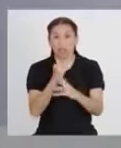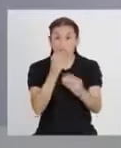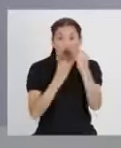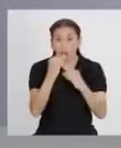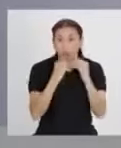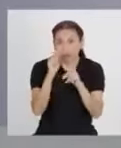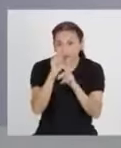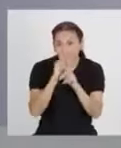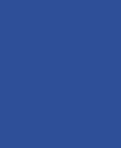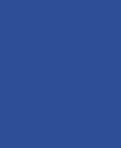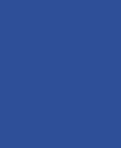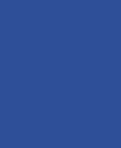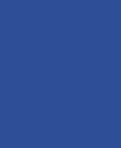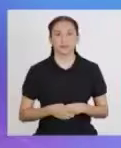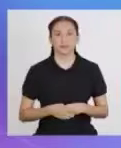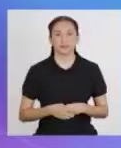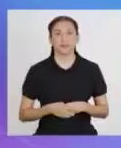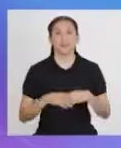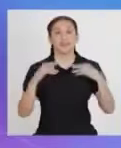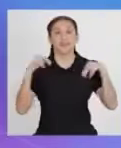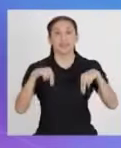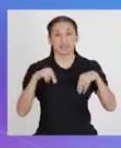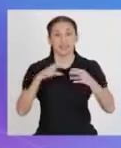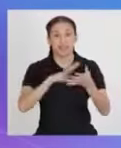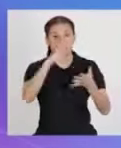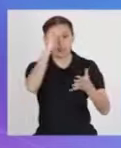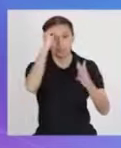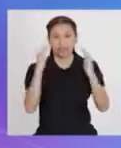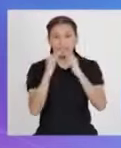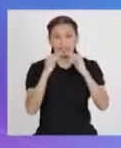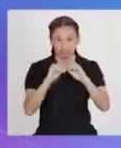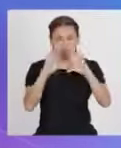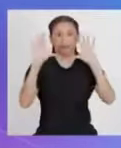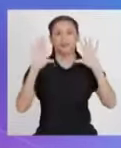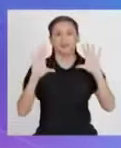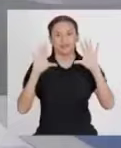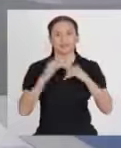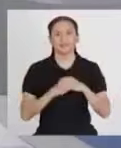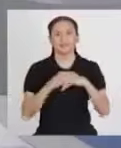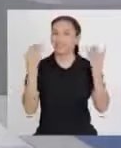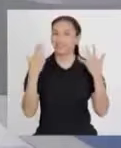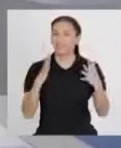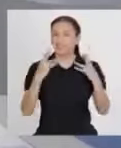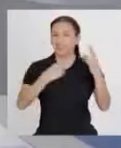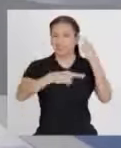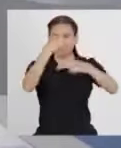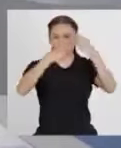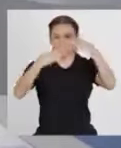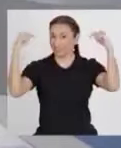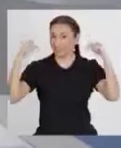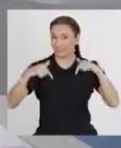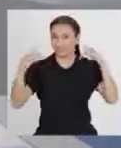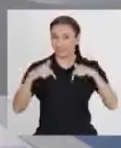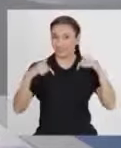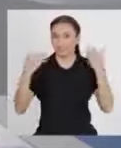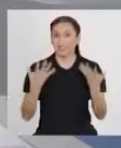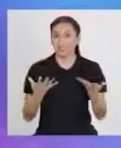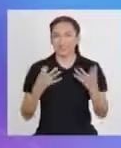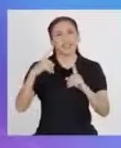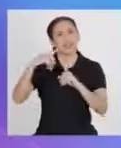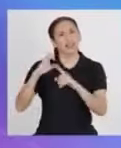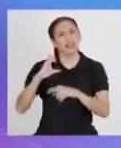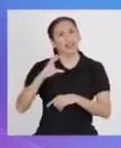y a comer sus menestras! ¡Ja, ¡Red de Aprendo en Casa activada! ¡Ya estamos de regreso!